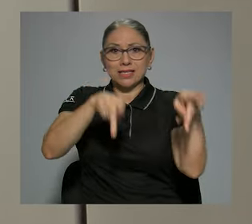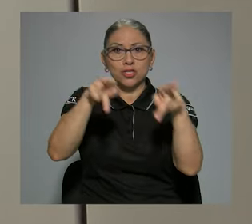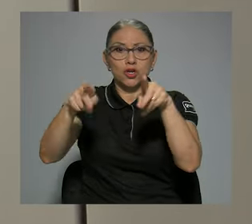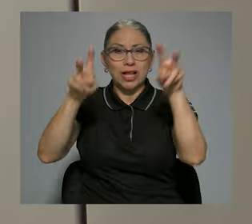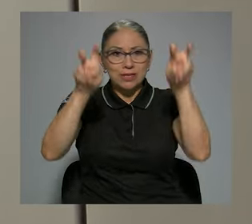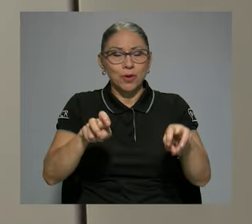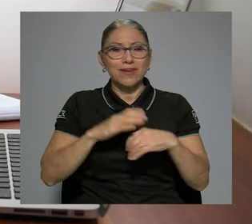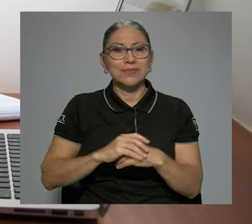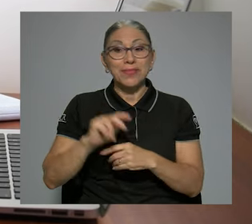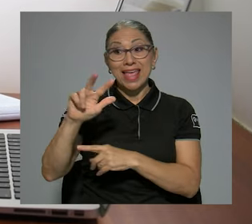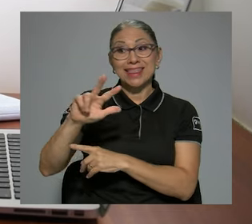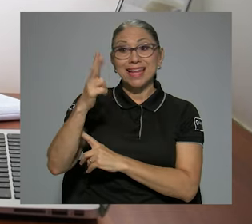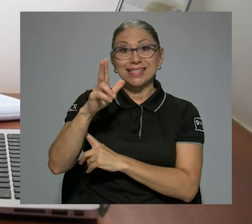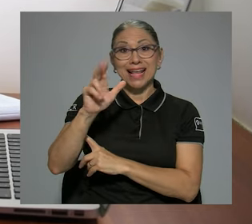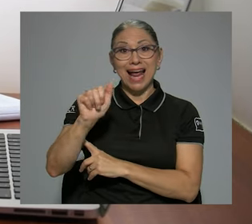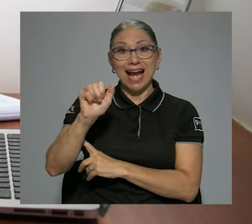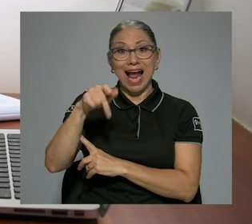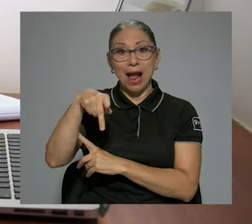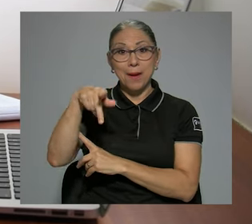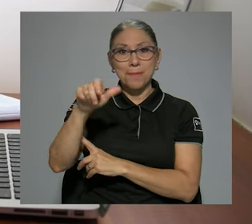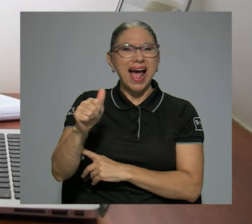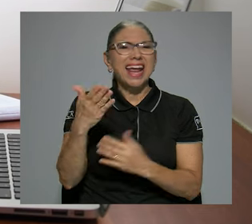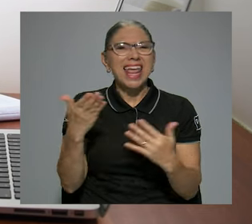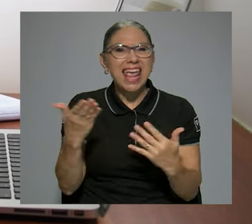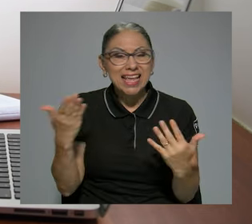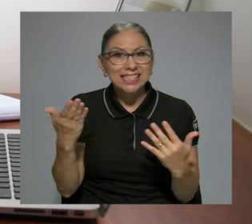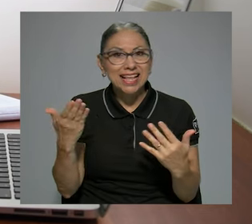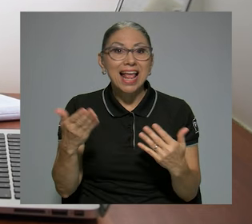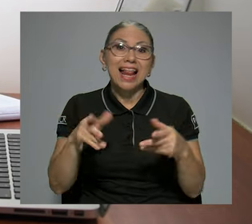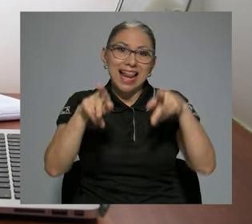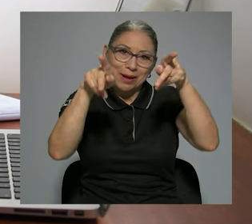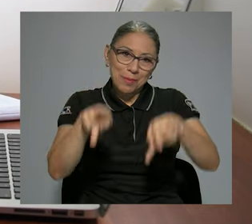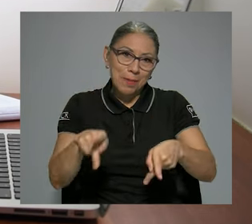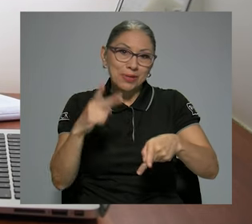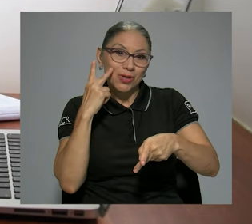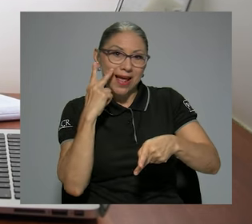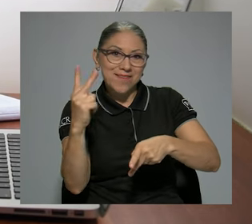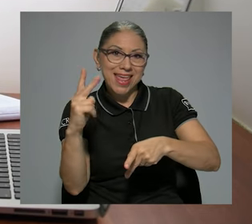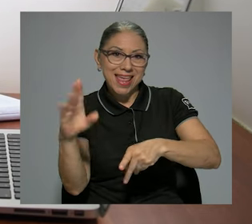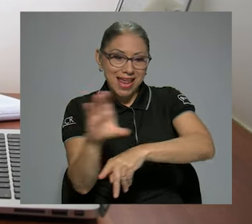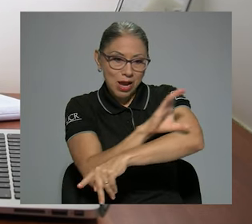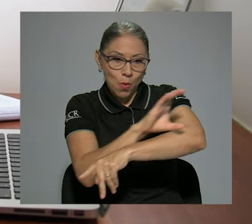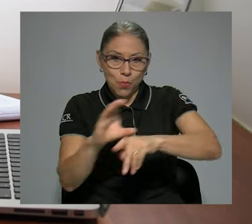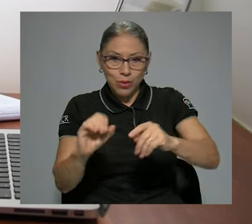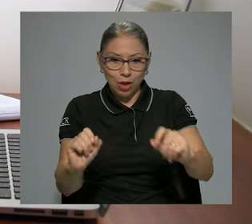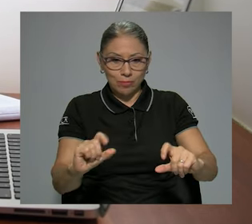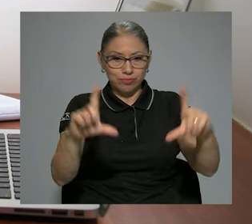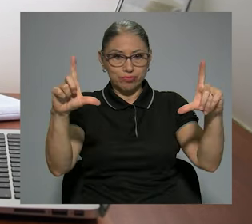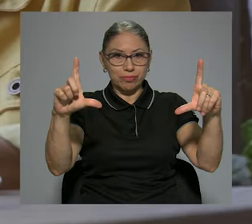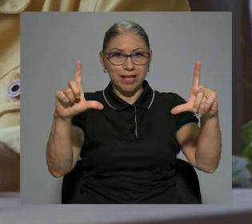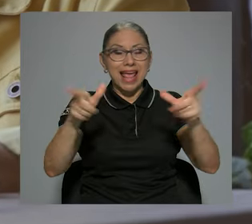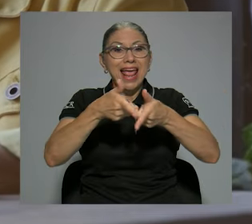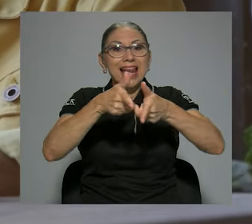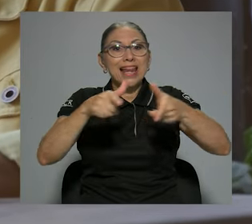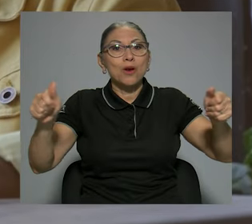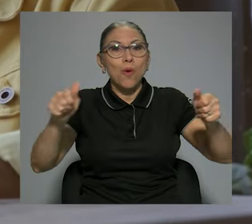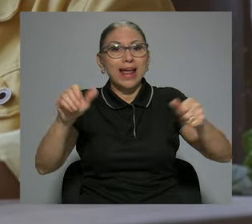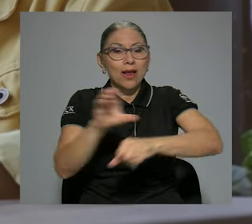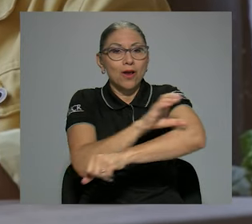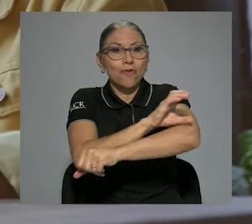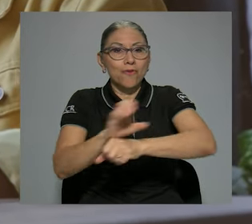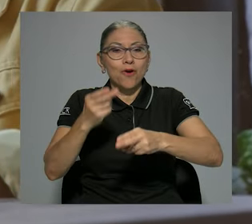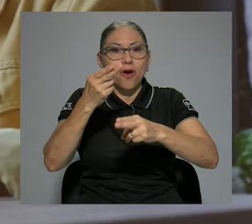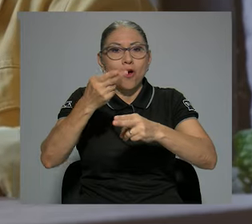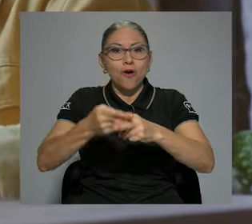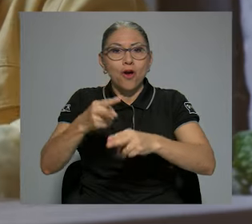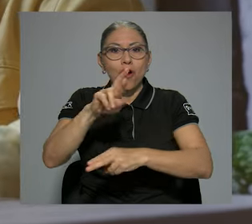pruebas. La tercera capa es lo que el usuario ve en la pantalla de su computador y que en lenguaje informático